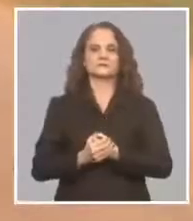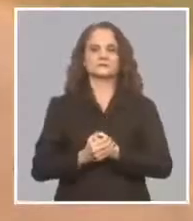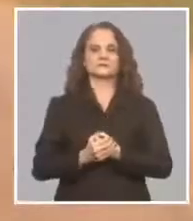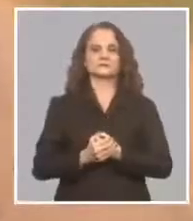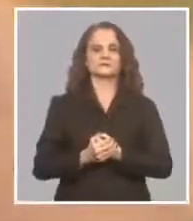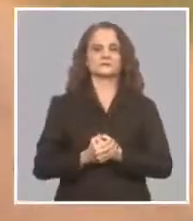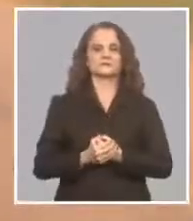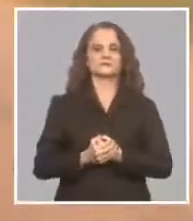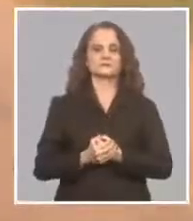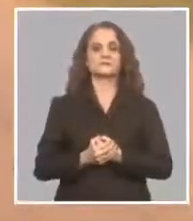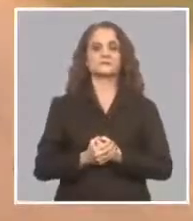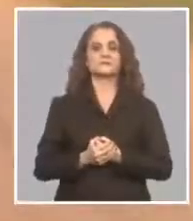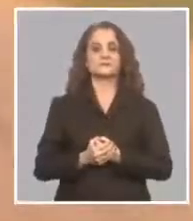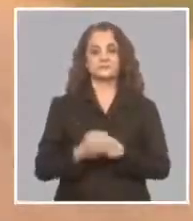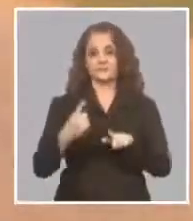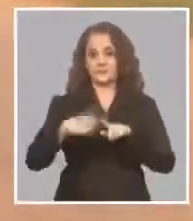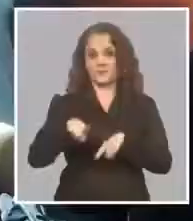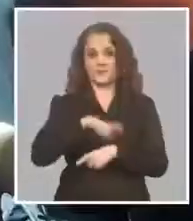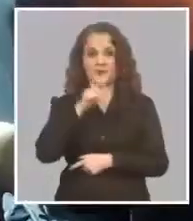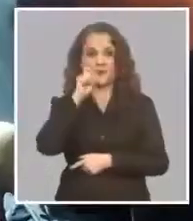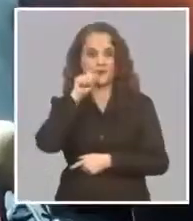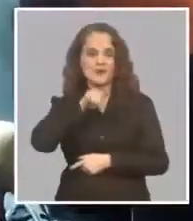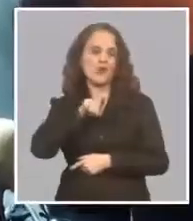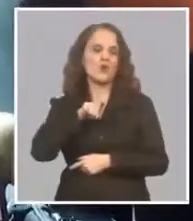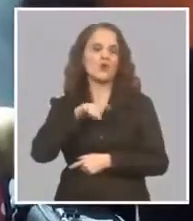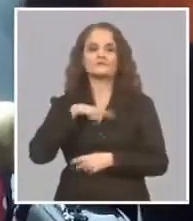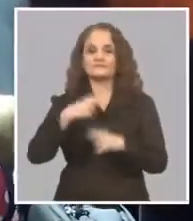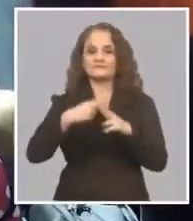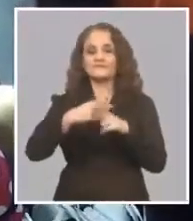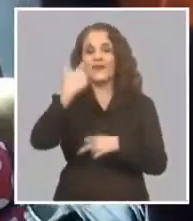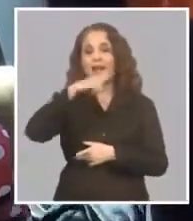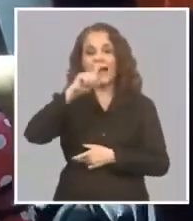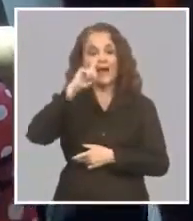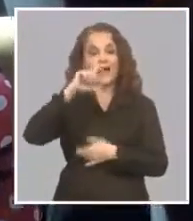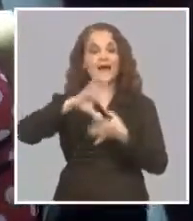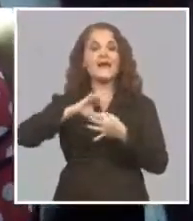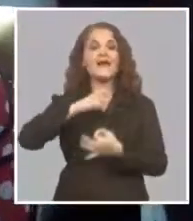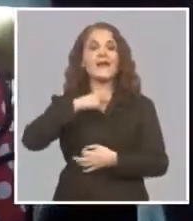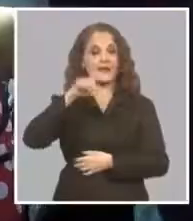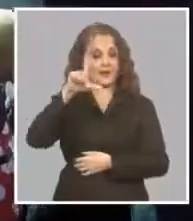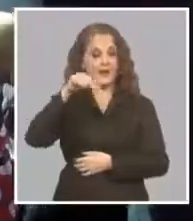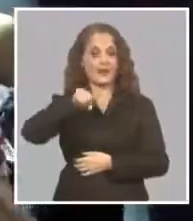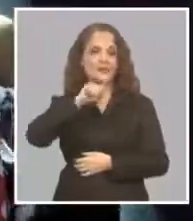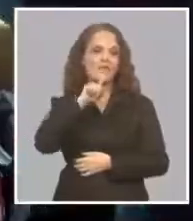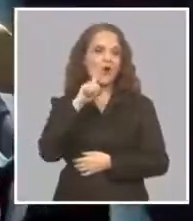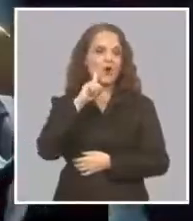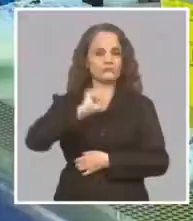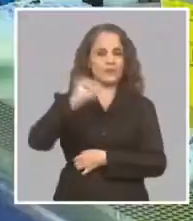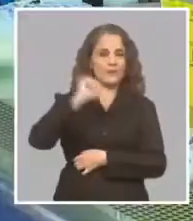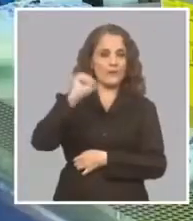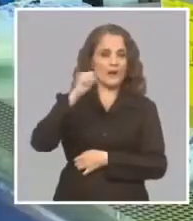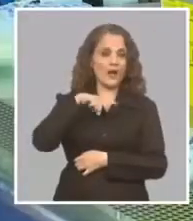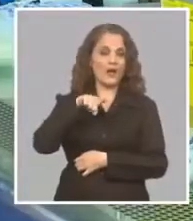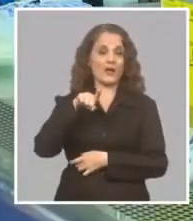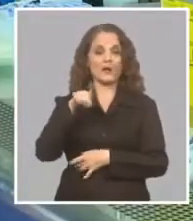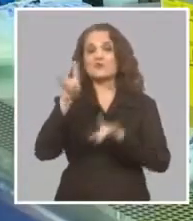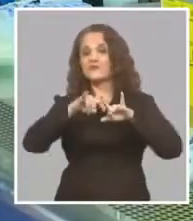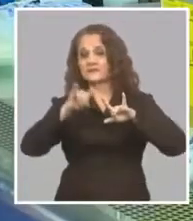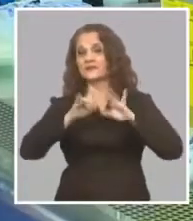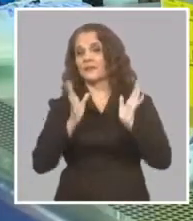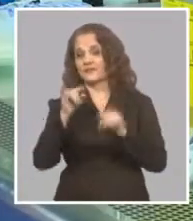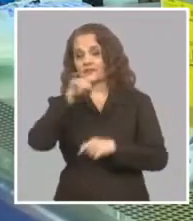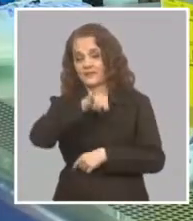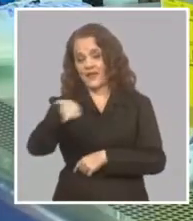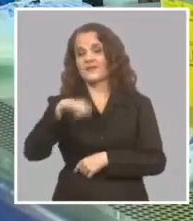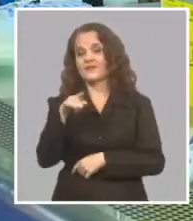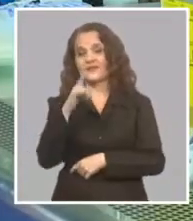Me llamo Ángel Alberto Nova Ramos, tengo 32 años Soy licenciado en Microbiología en la Facultad de Biología Estudié primaria y